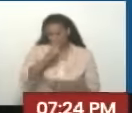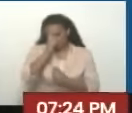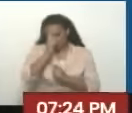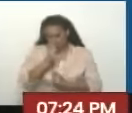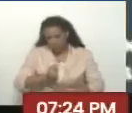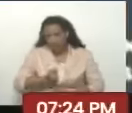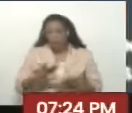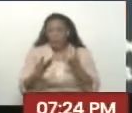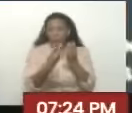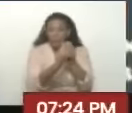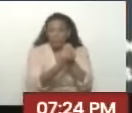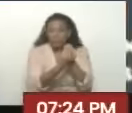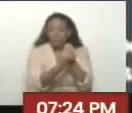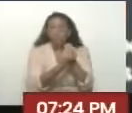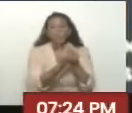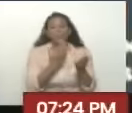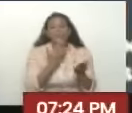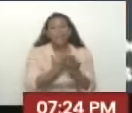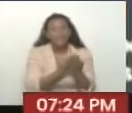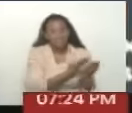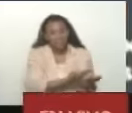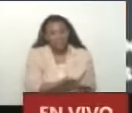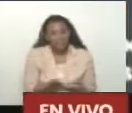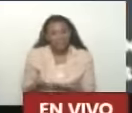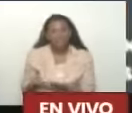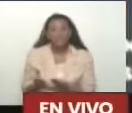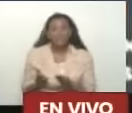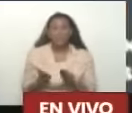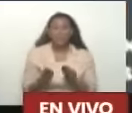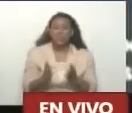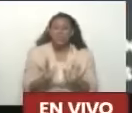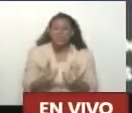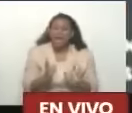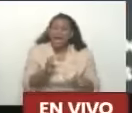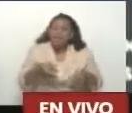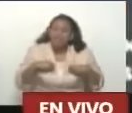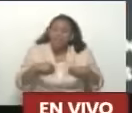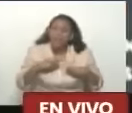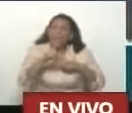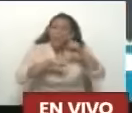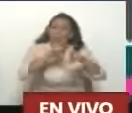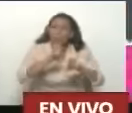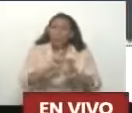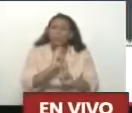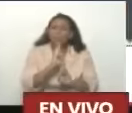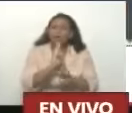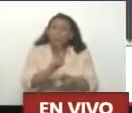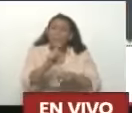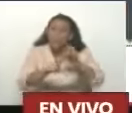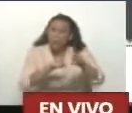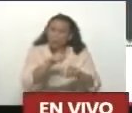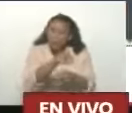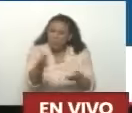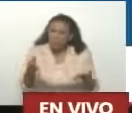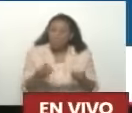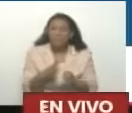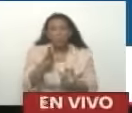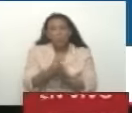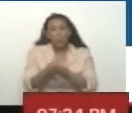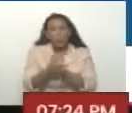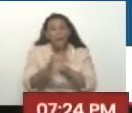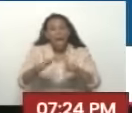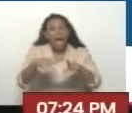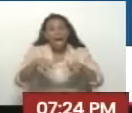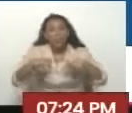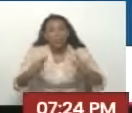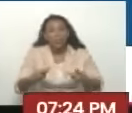Le agradezco mucho que haya aceptado Que le haga unas preguntas Van a ser también de la actualidad Usted ha citado la actualidad No nos veíamos desde el primero de